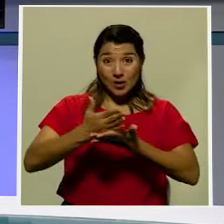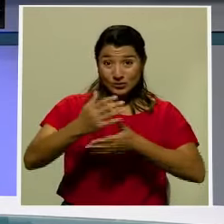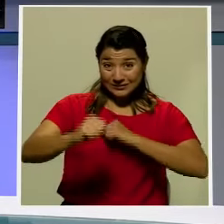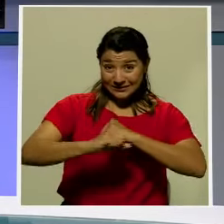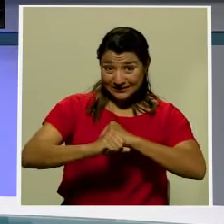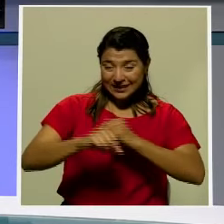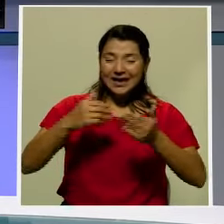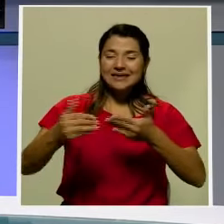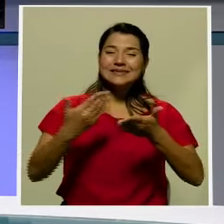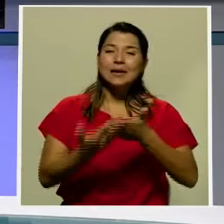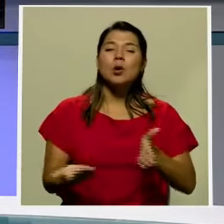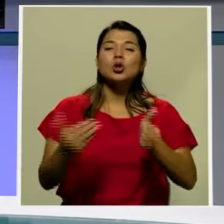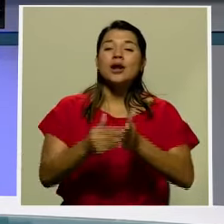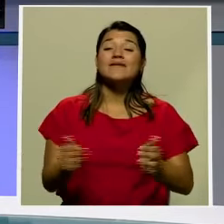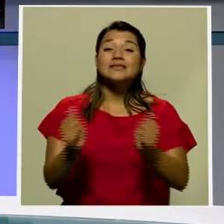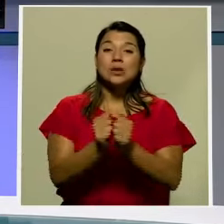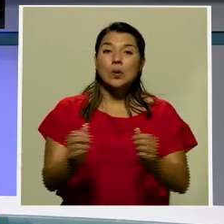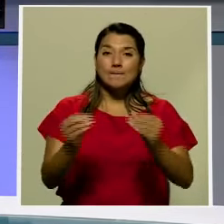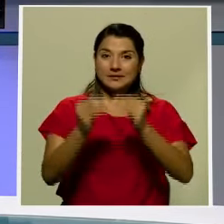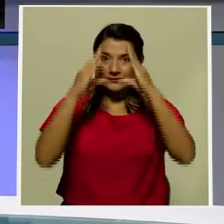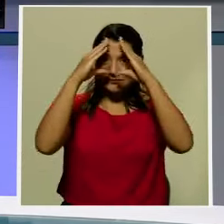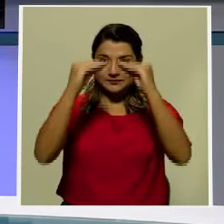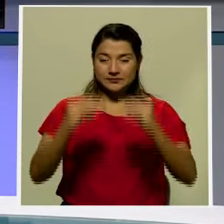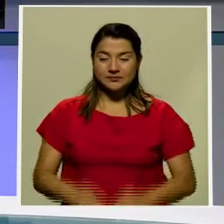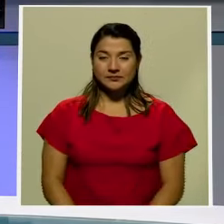enseguida regresamos con más información.